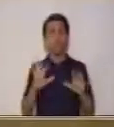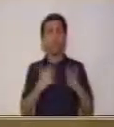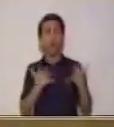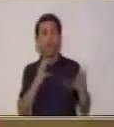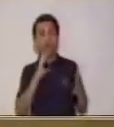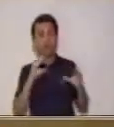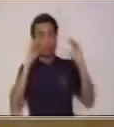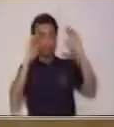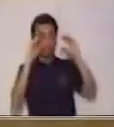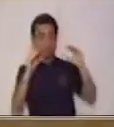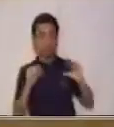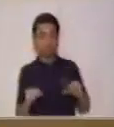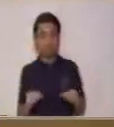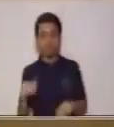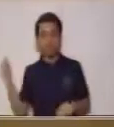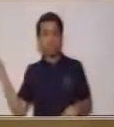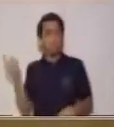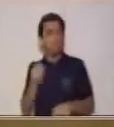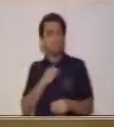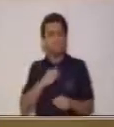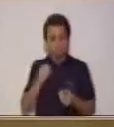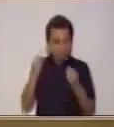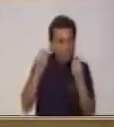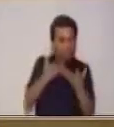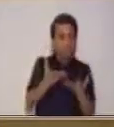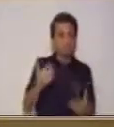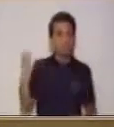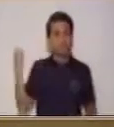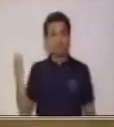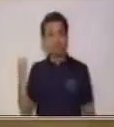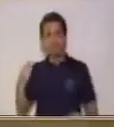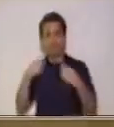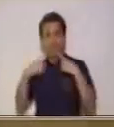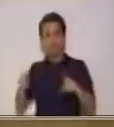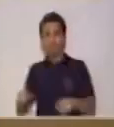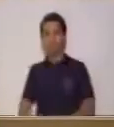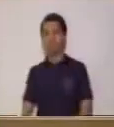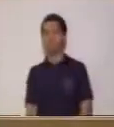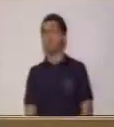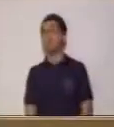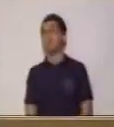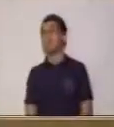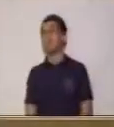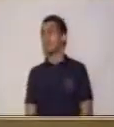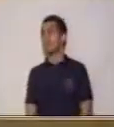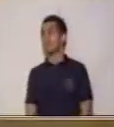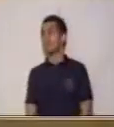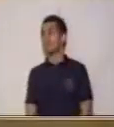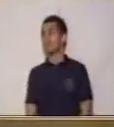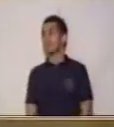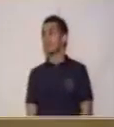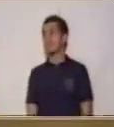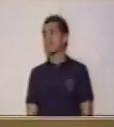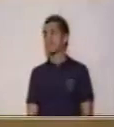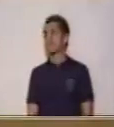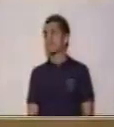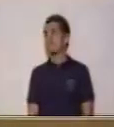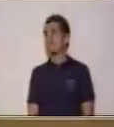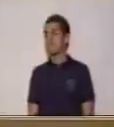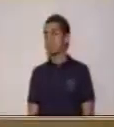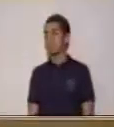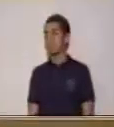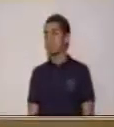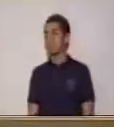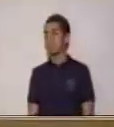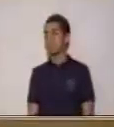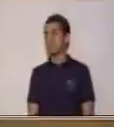estructura y qué es lo que quieren darte a conocer este anuncio. Y entonces vamos a hablar un poquito sobre